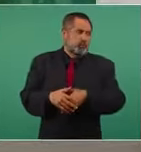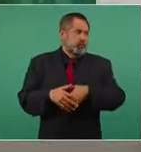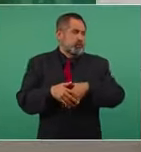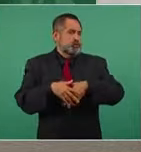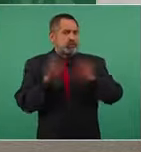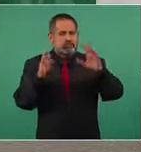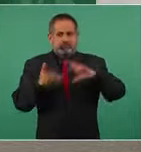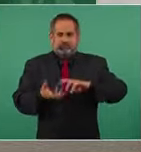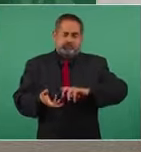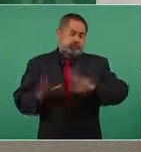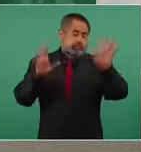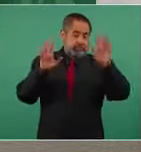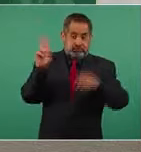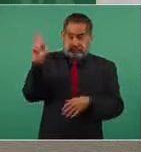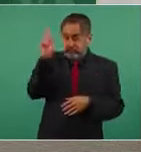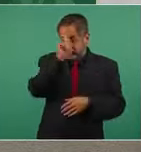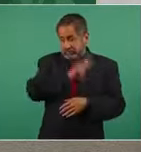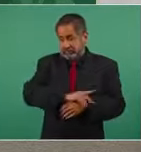desataron al Tigre